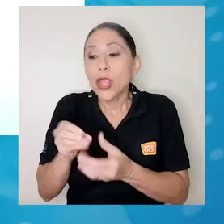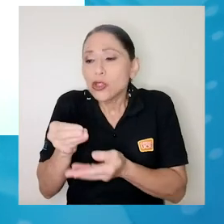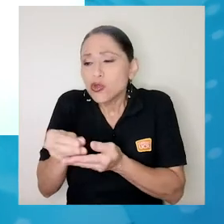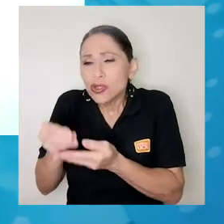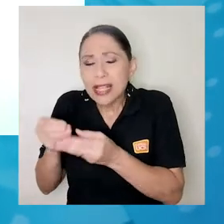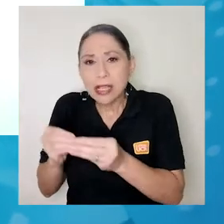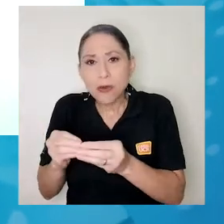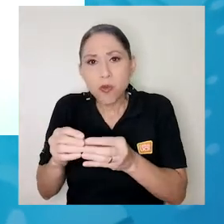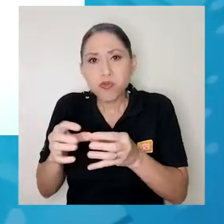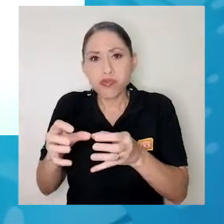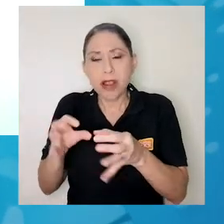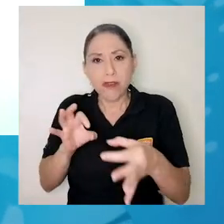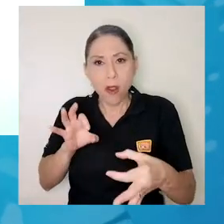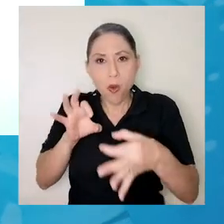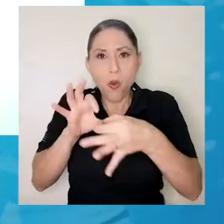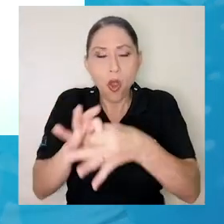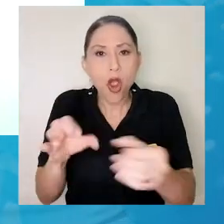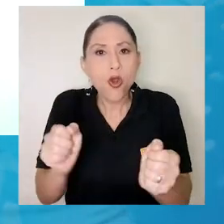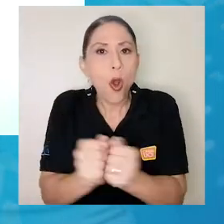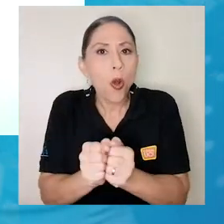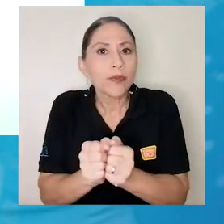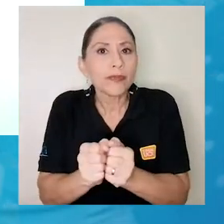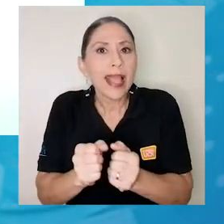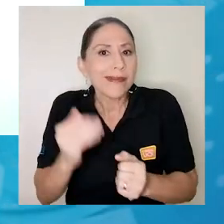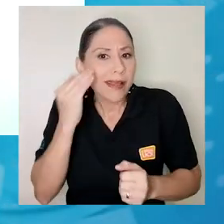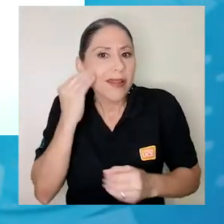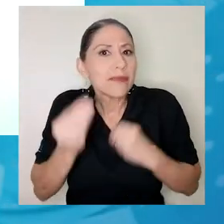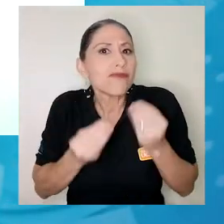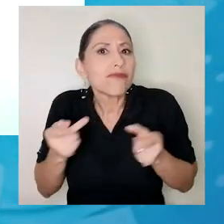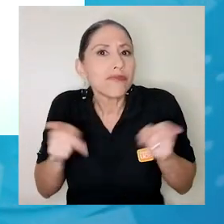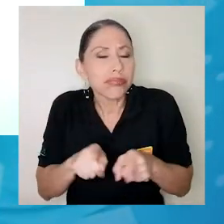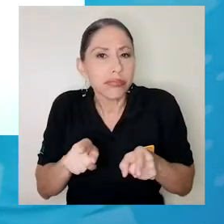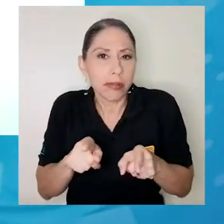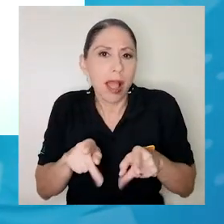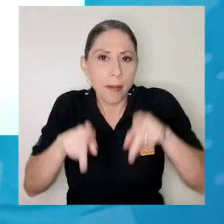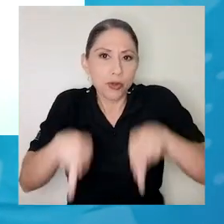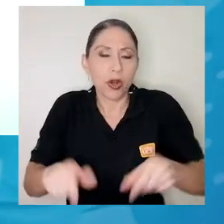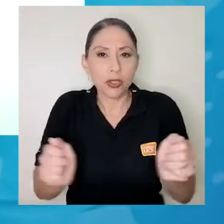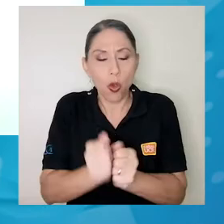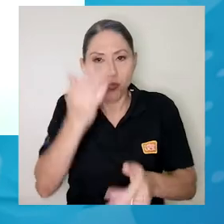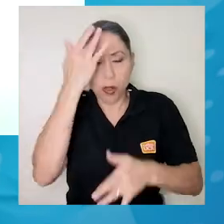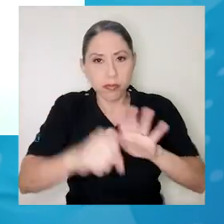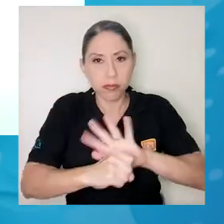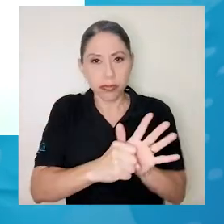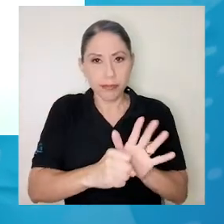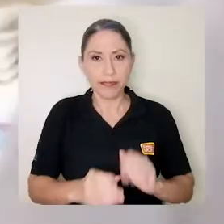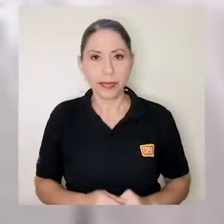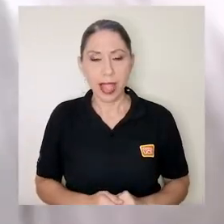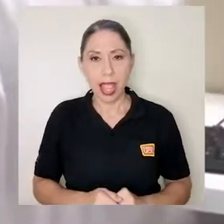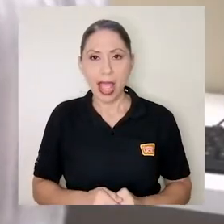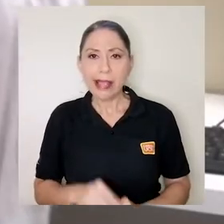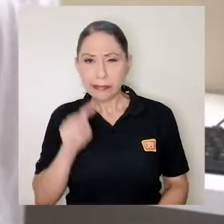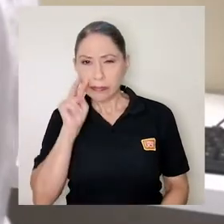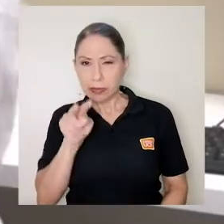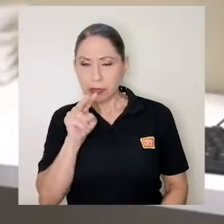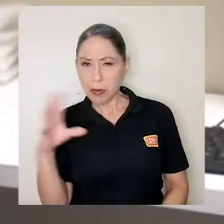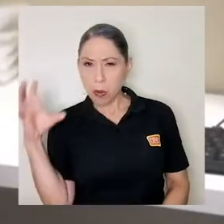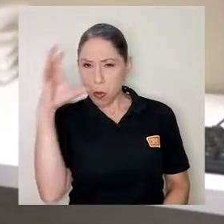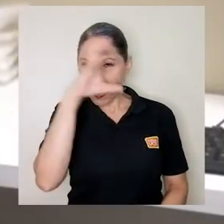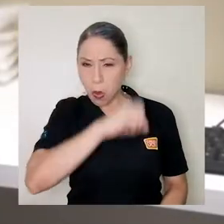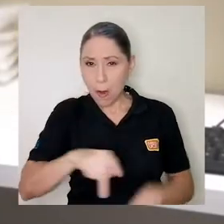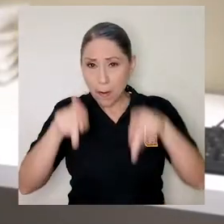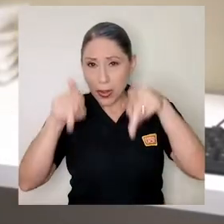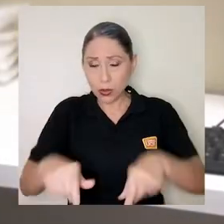unas sustancias inflamatorias que se han relacionado con el pronóstico de los pacientes con enfermedad de COVID-19. Se ha visto que los